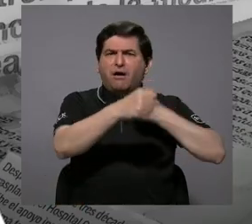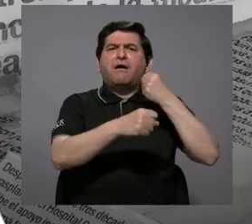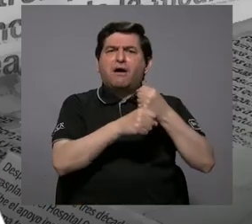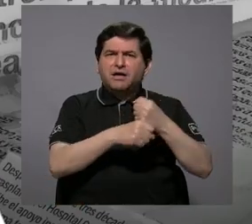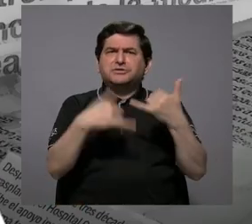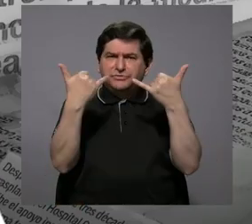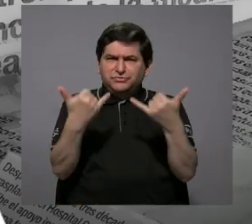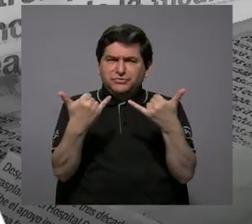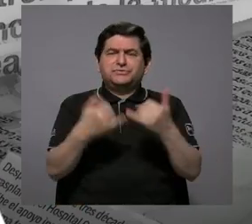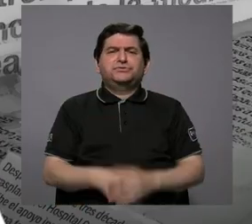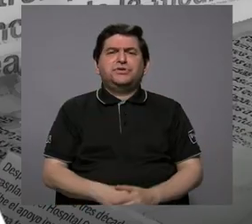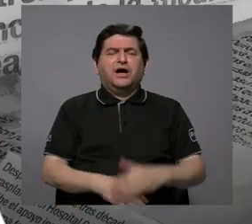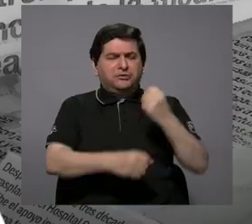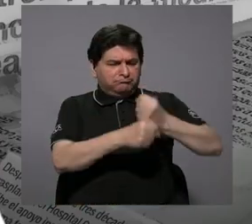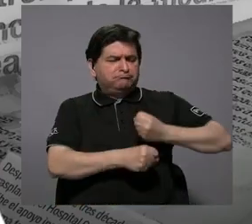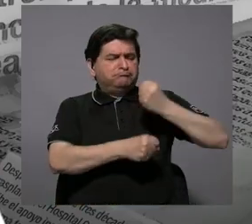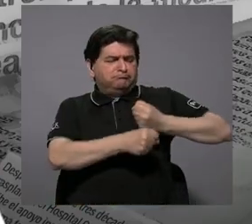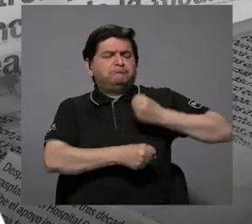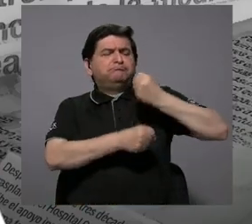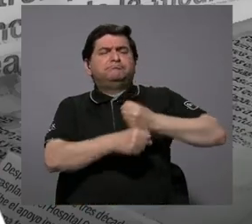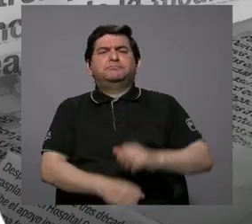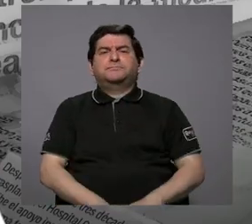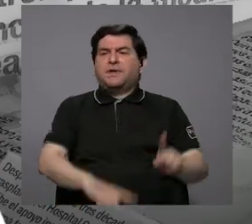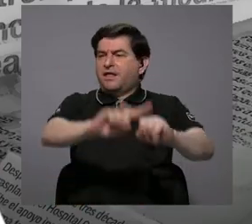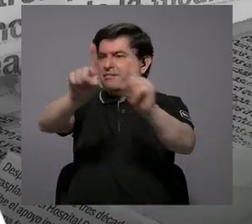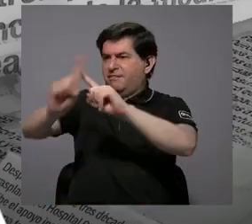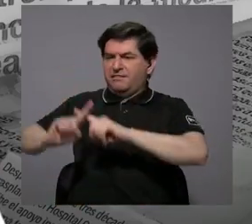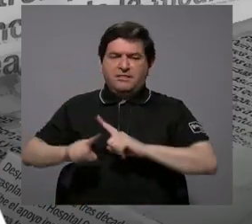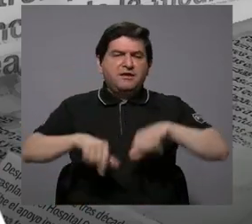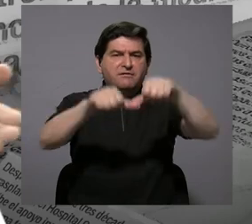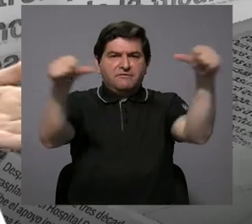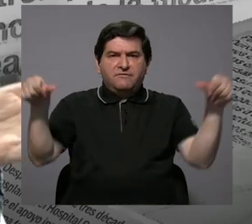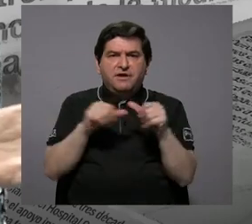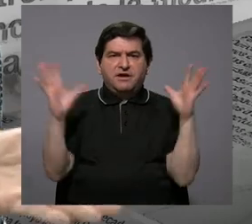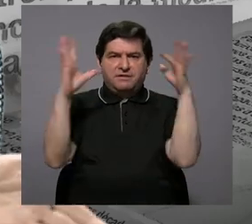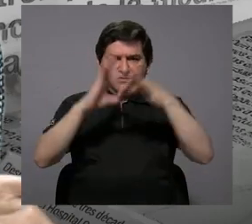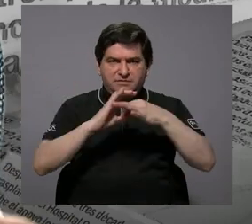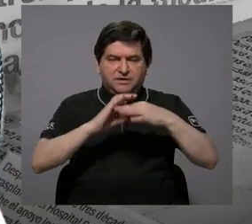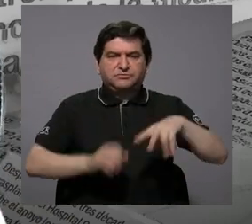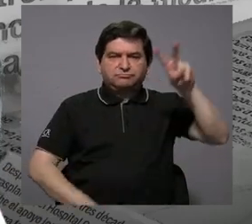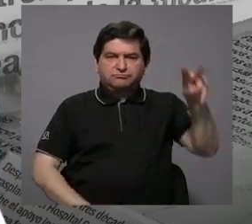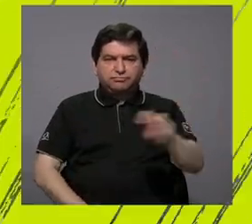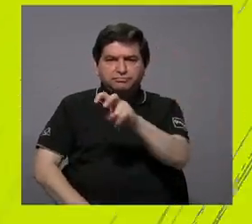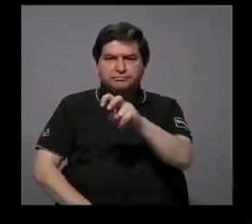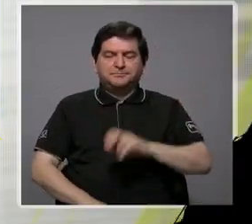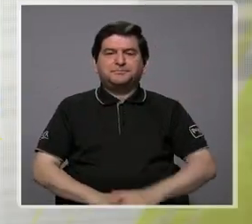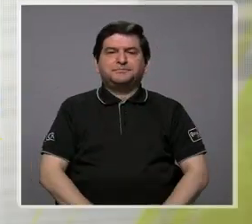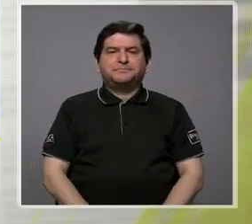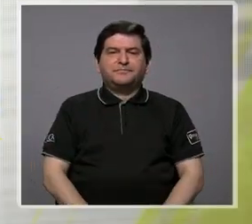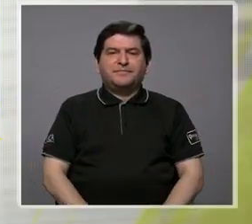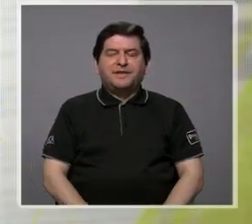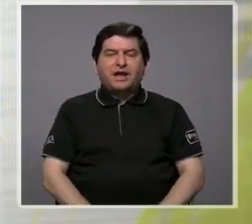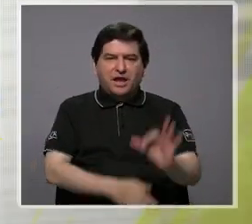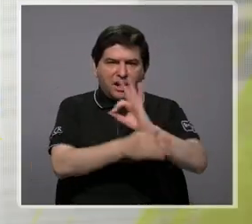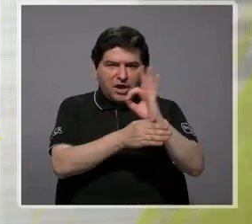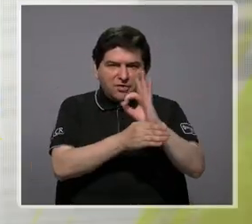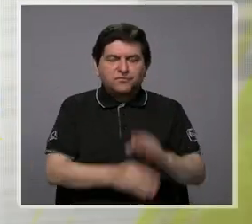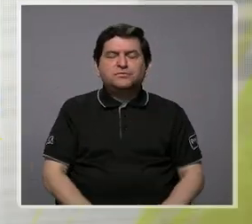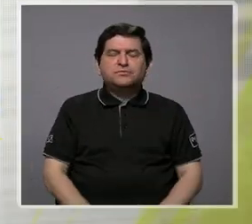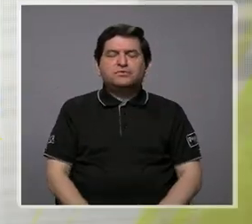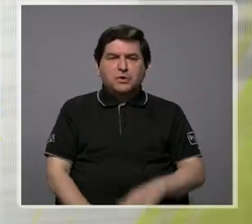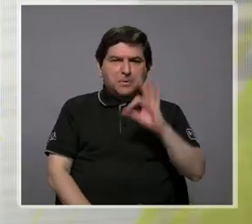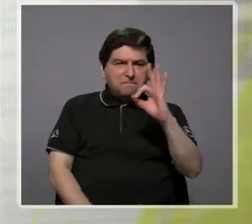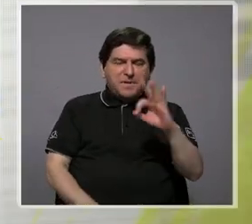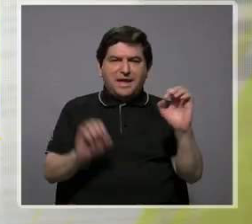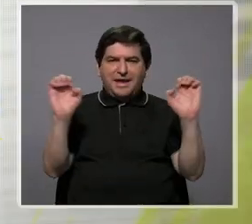ellas de estarse realizando en diferentes áreas que tienen que ver con el transporte, con la eficiencia energética